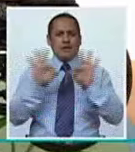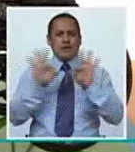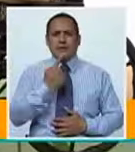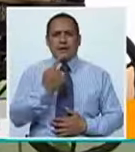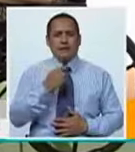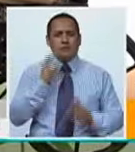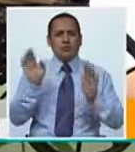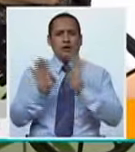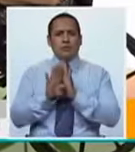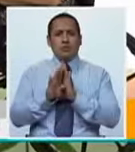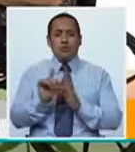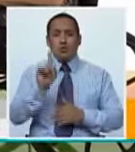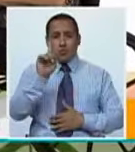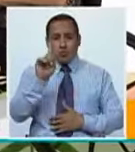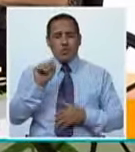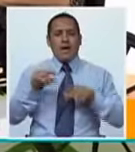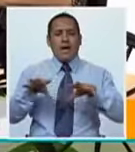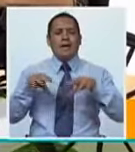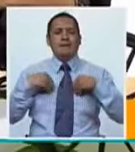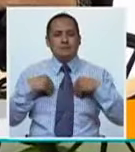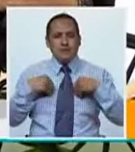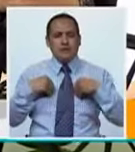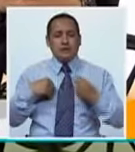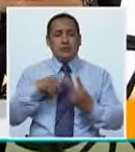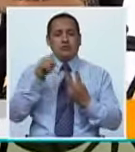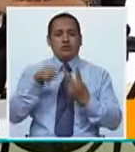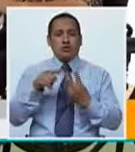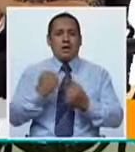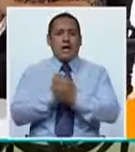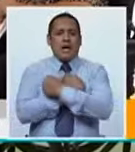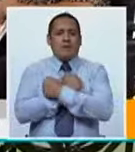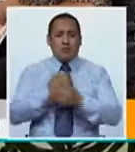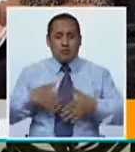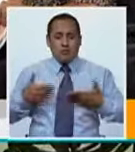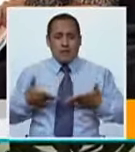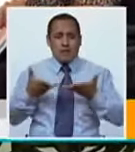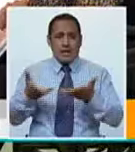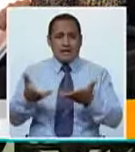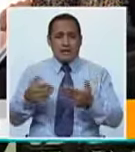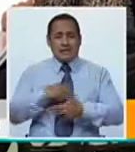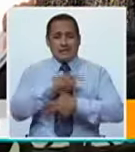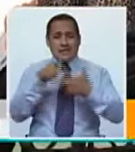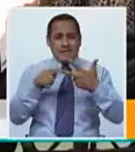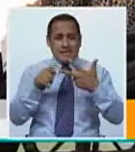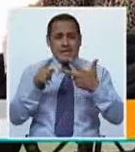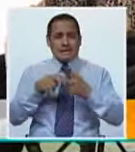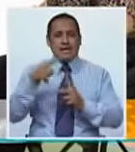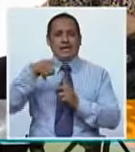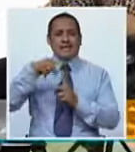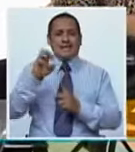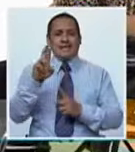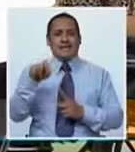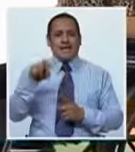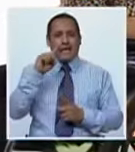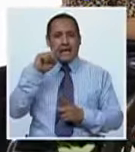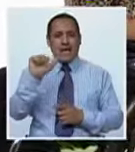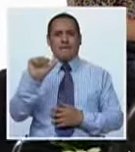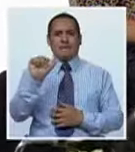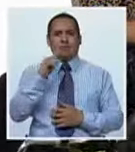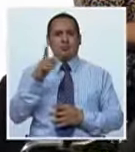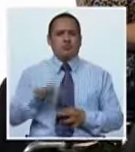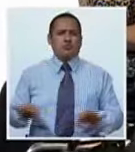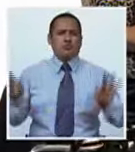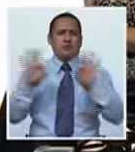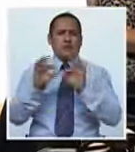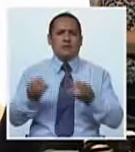es, uno, la aceptación, ¿no? Dos, el amor que se le pueda dar y tres, las terapias. Las terapias son la